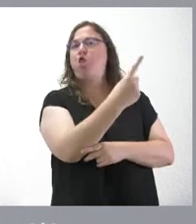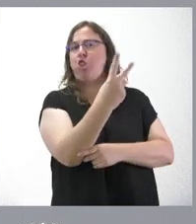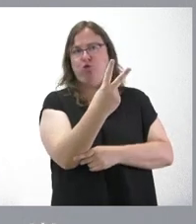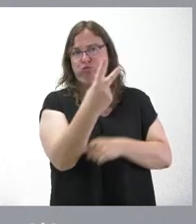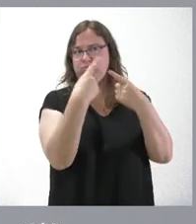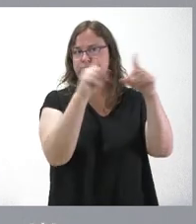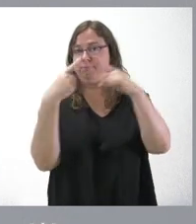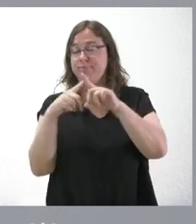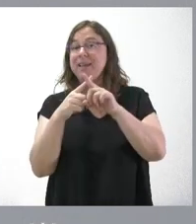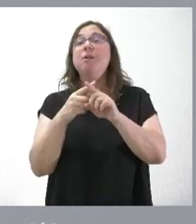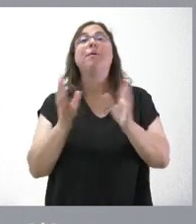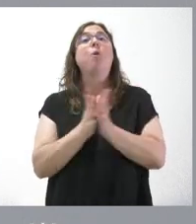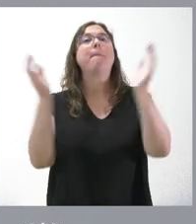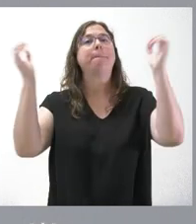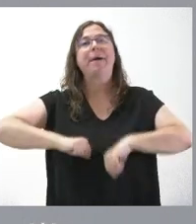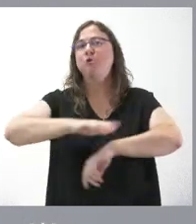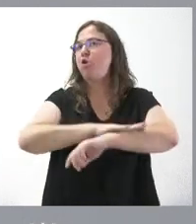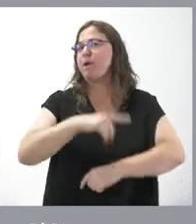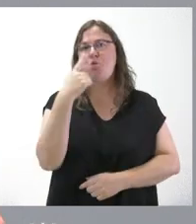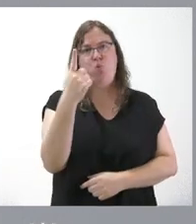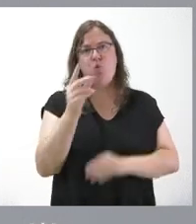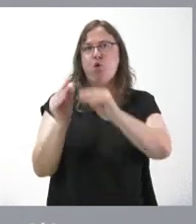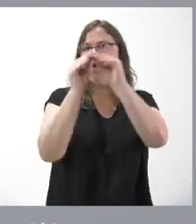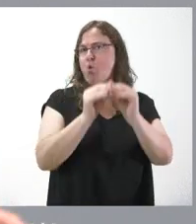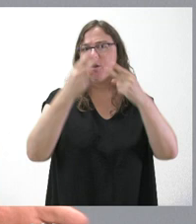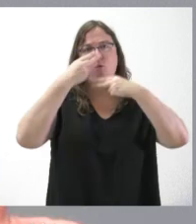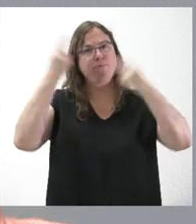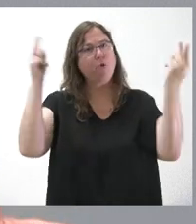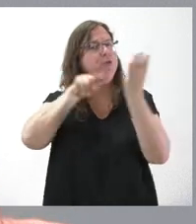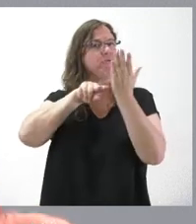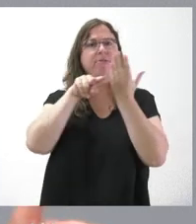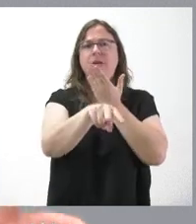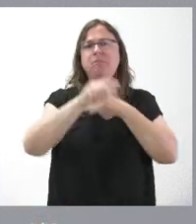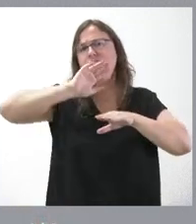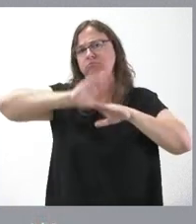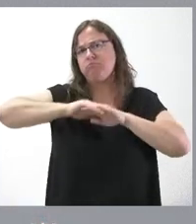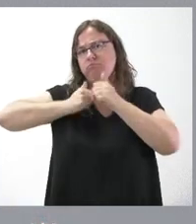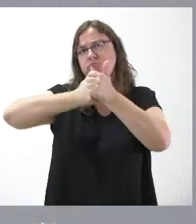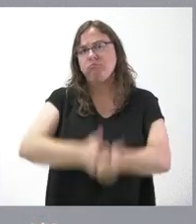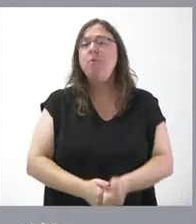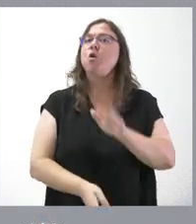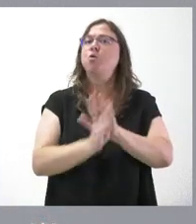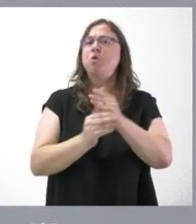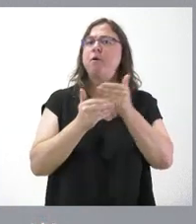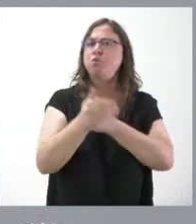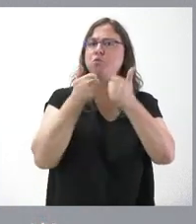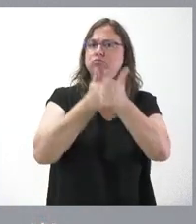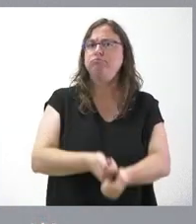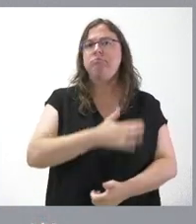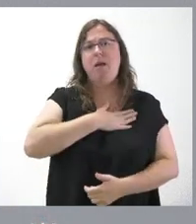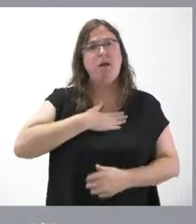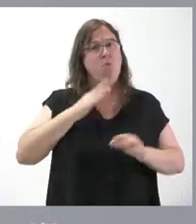único pacto de Gobierno, un pacto que es público, que es transparente y que hemos cumplido y que queremos seguir cumpliendo para el futuro. Ese sería